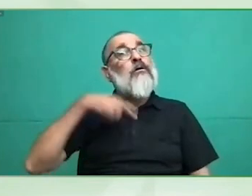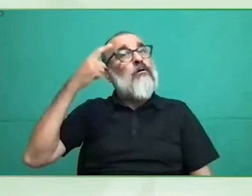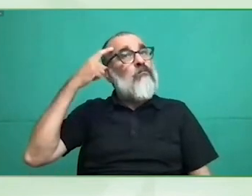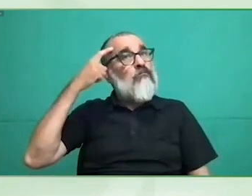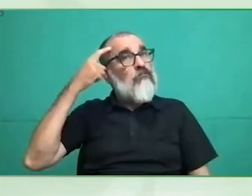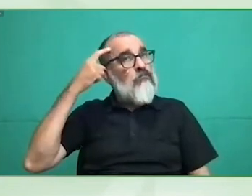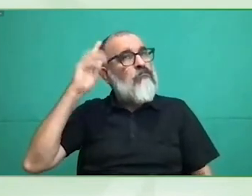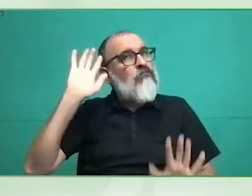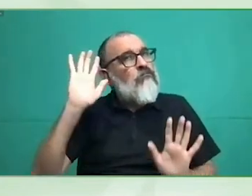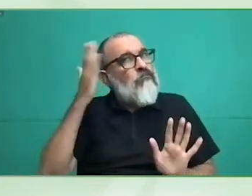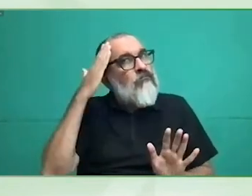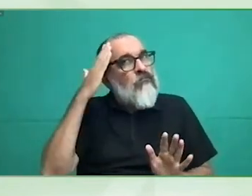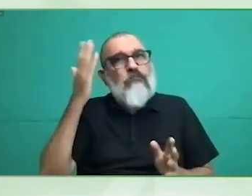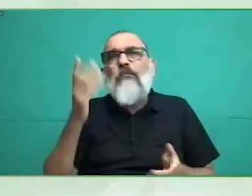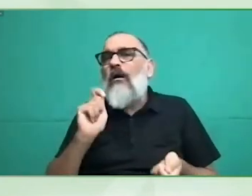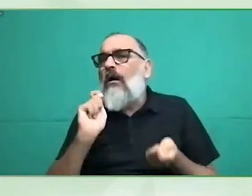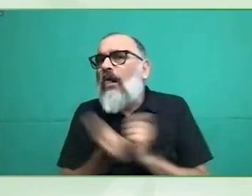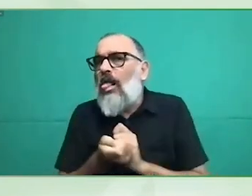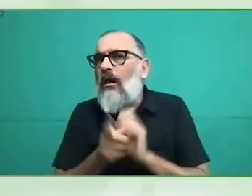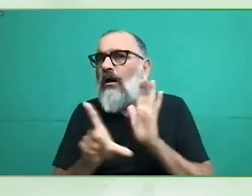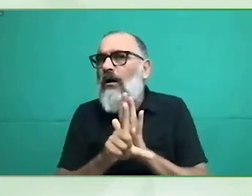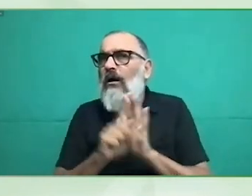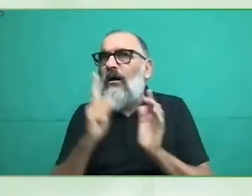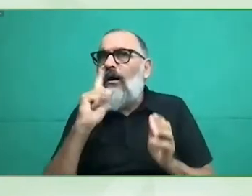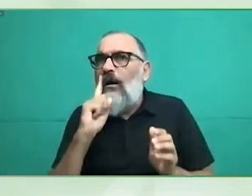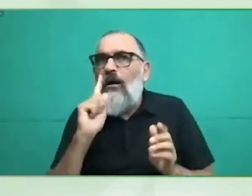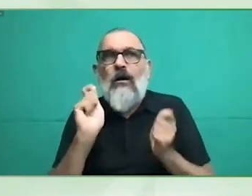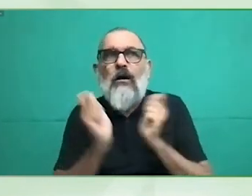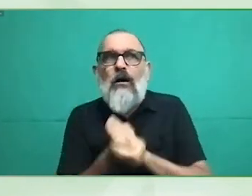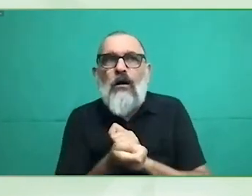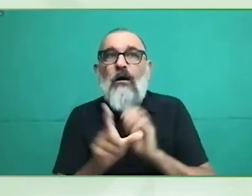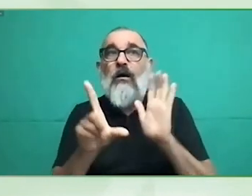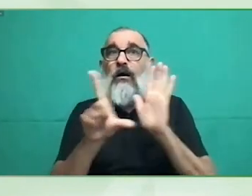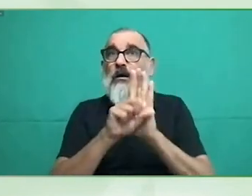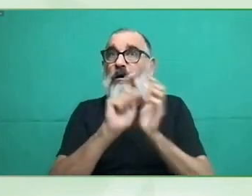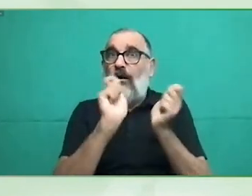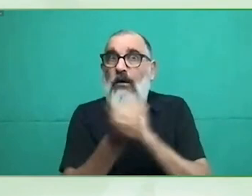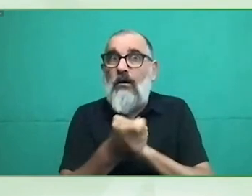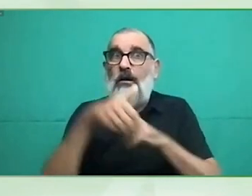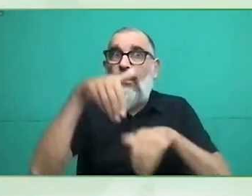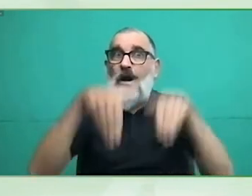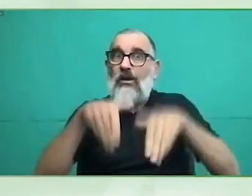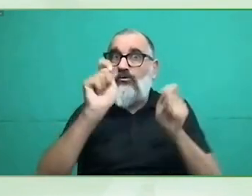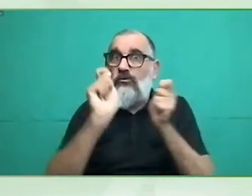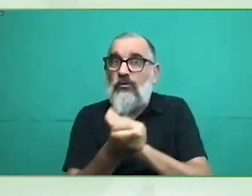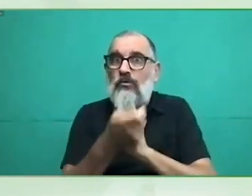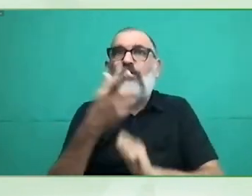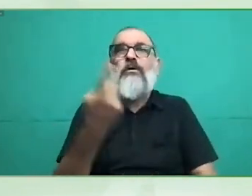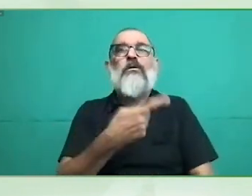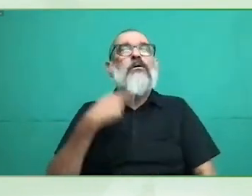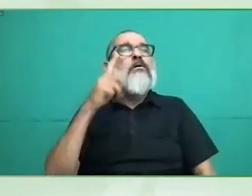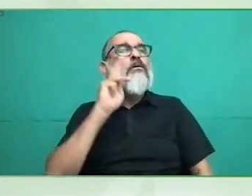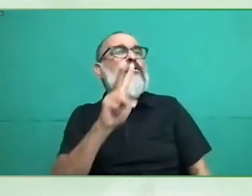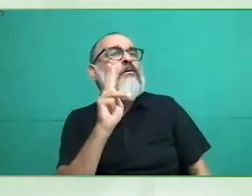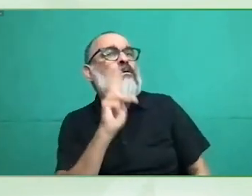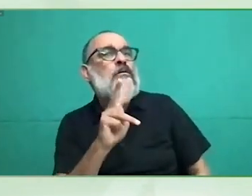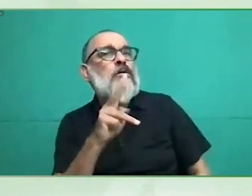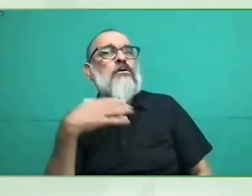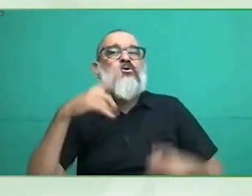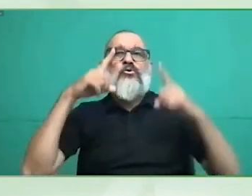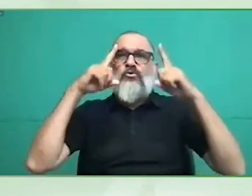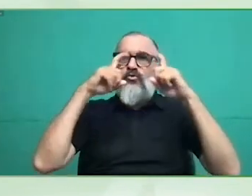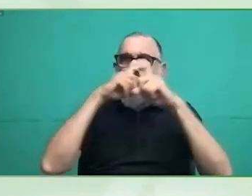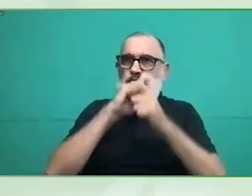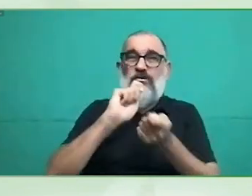nos va a beneficiar a las personas ciegas o con deficiencia visual sino pues a cualquier persona que pueda